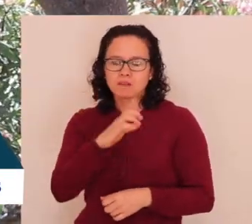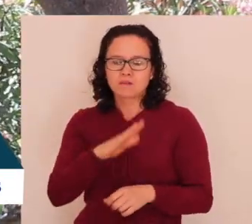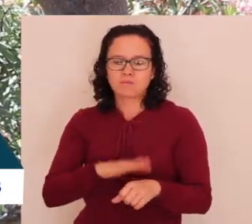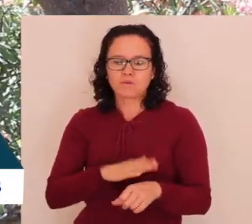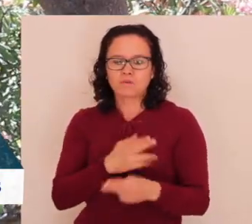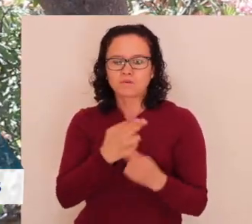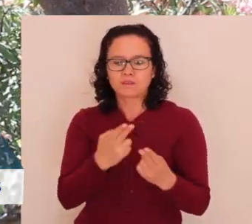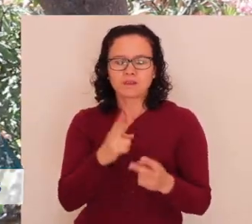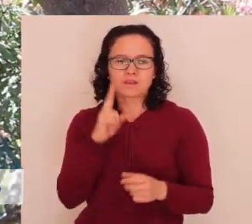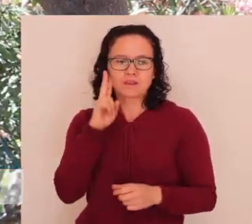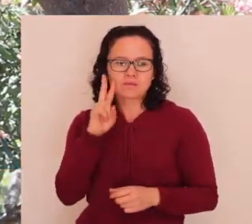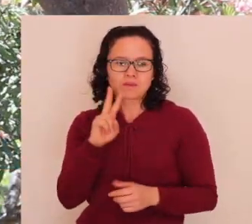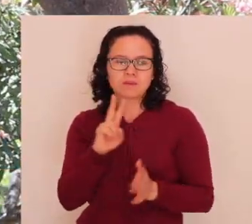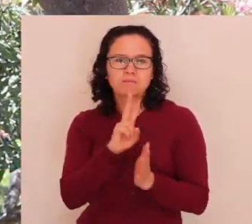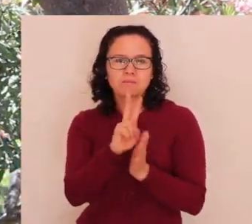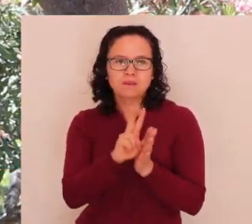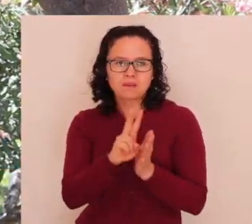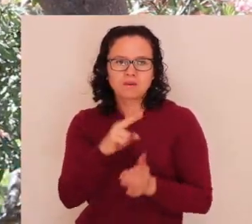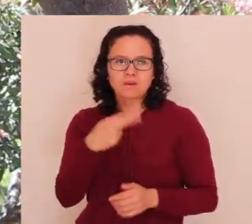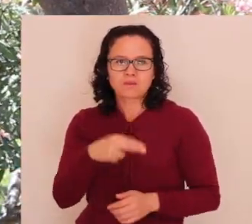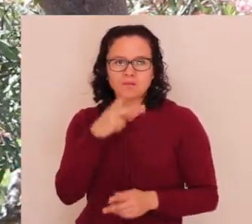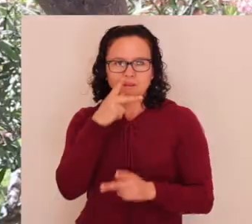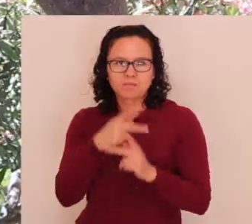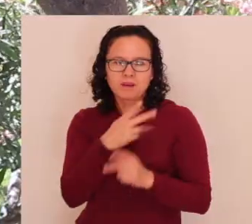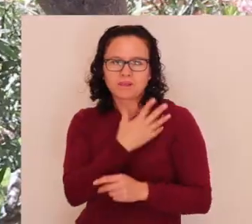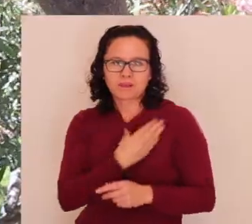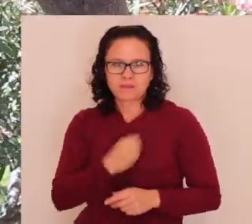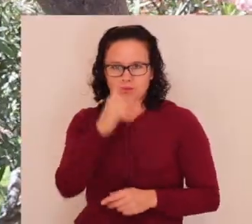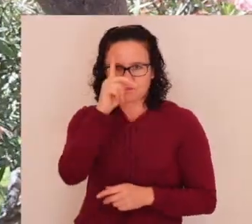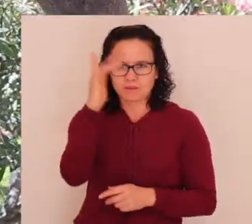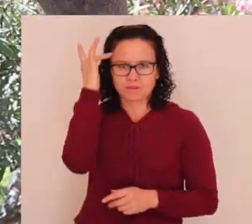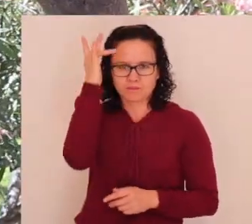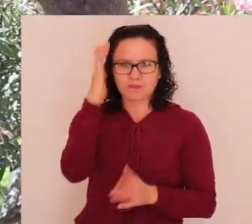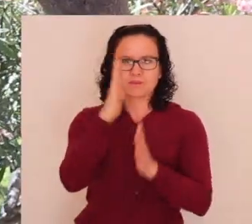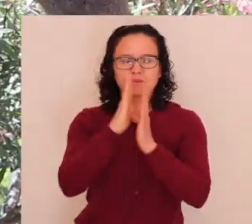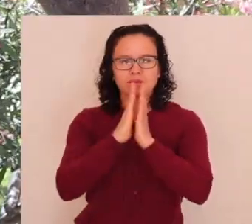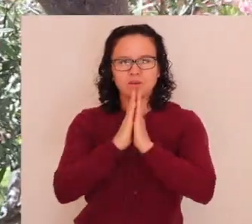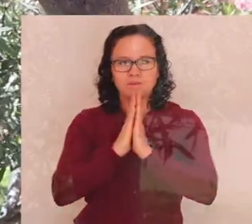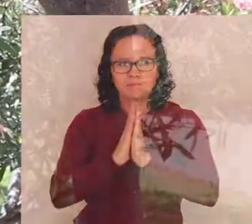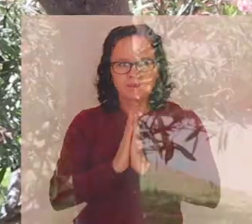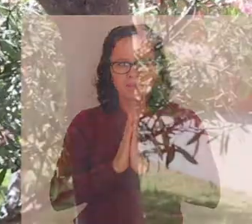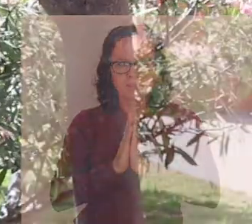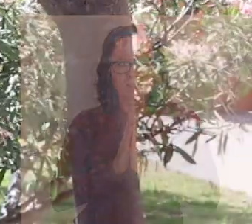En el nombre del Padre, del Hijo y del Espíritu Santo. Amén.